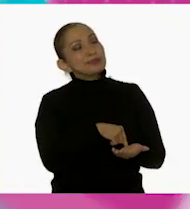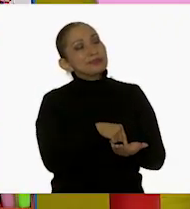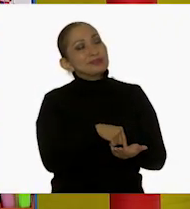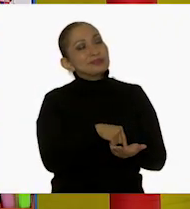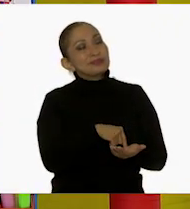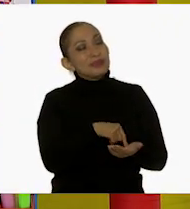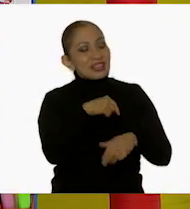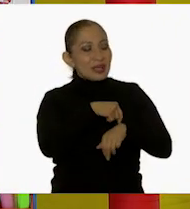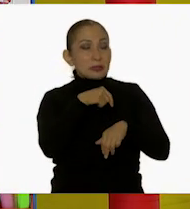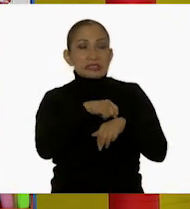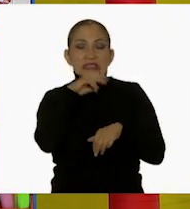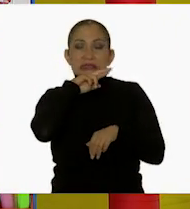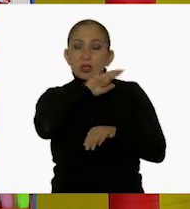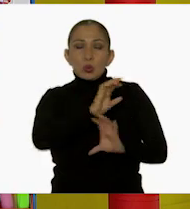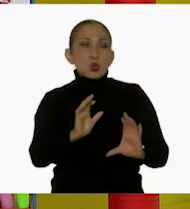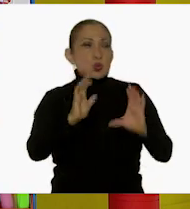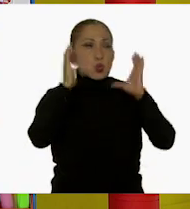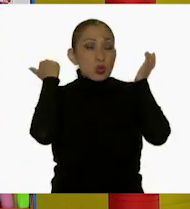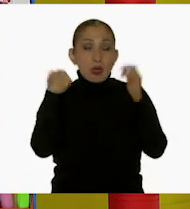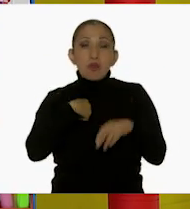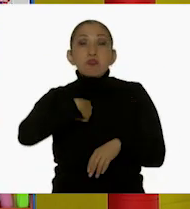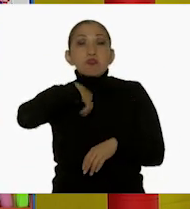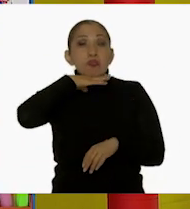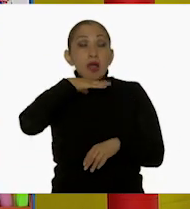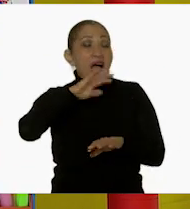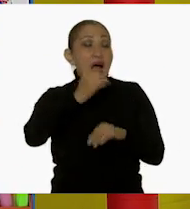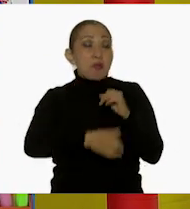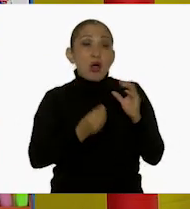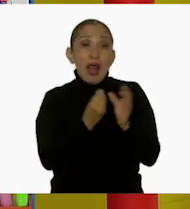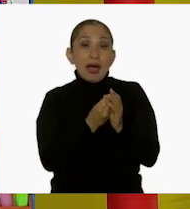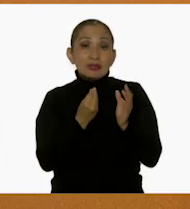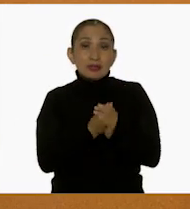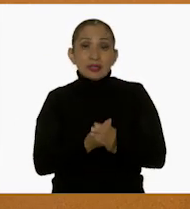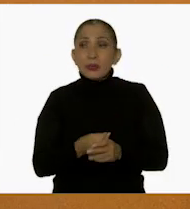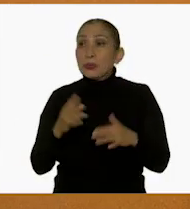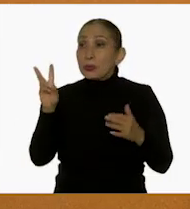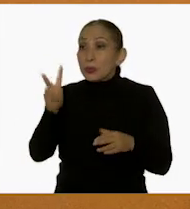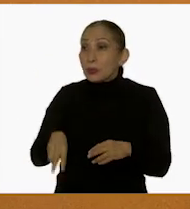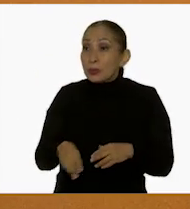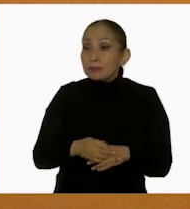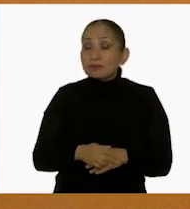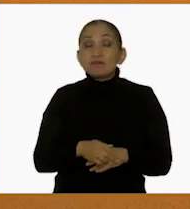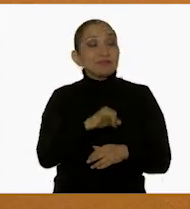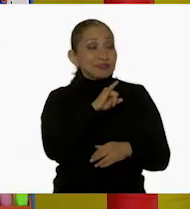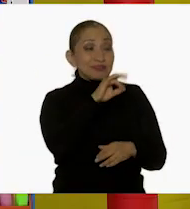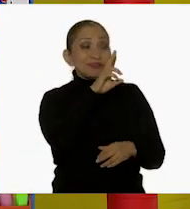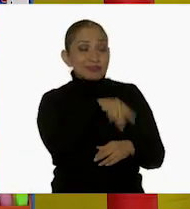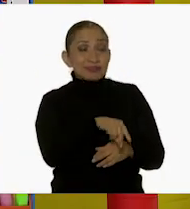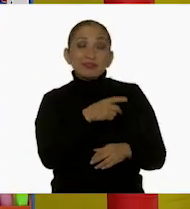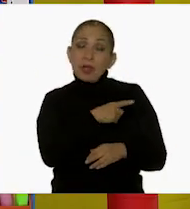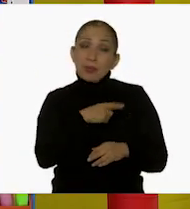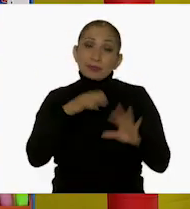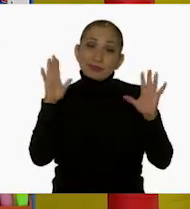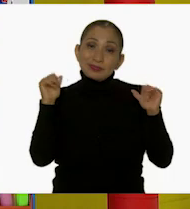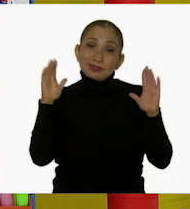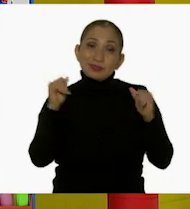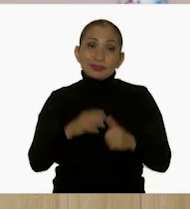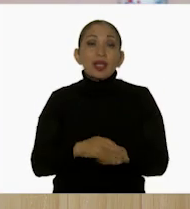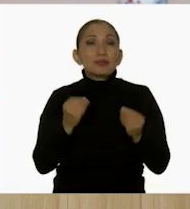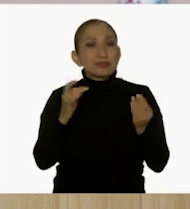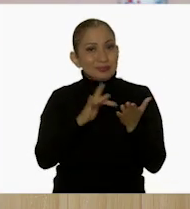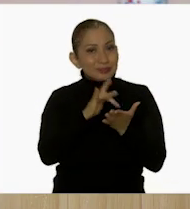¿Qué pasó? tiempo se nos pasó súper rápido y ni cuenta nos dimos, ya se terminó la clase. Ay, ¿de verdad? De verdad. Tenemos que despedirnos.